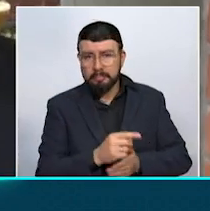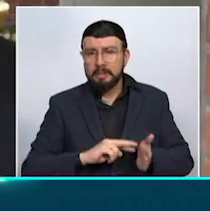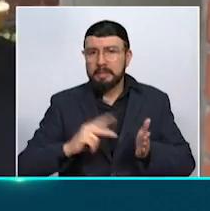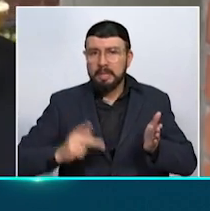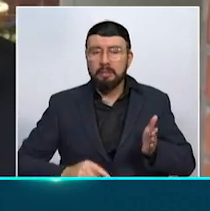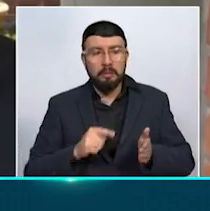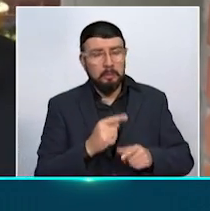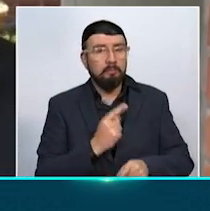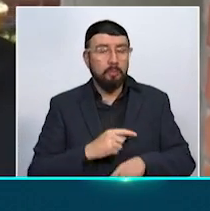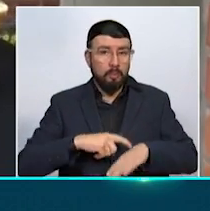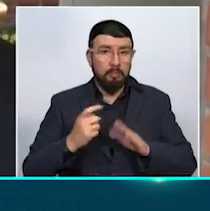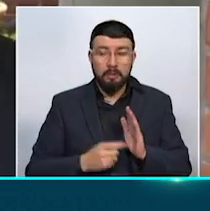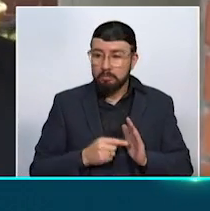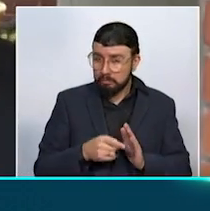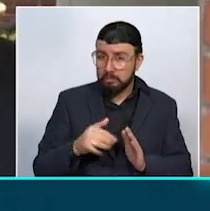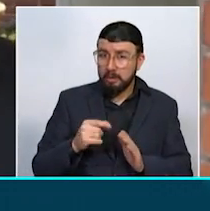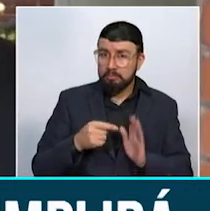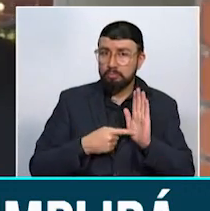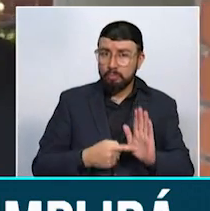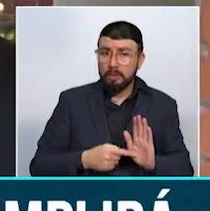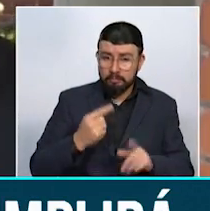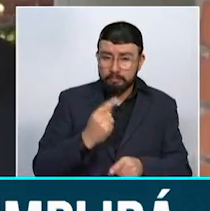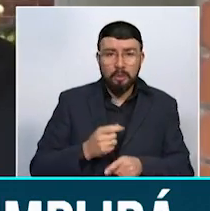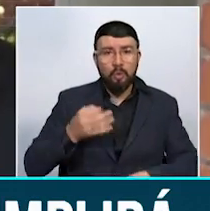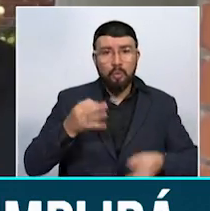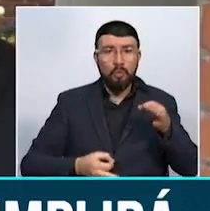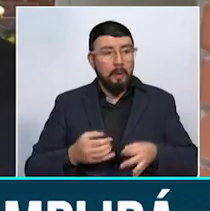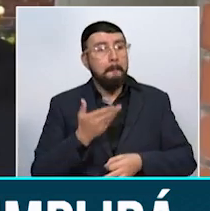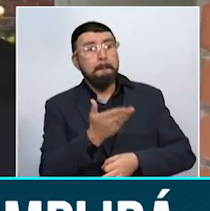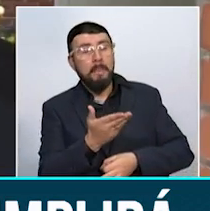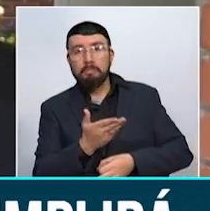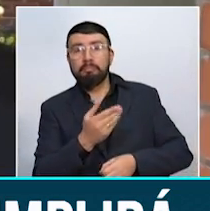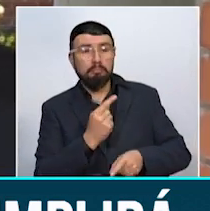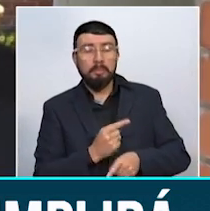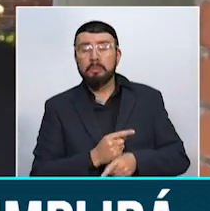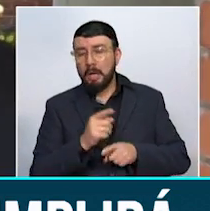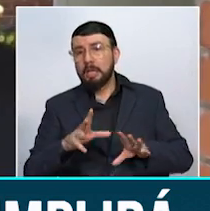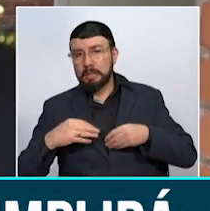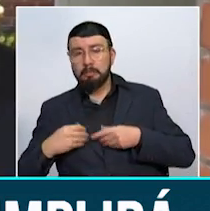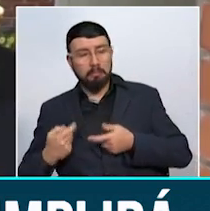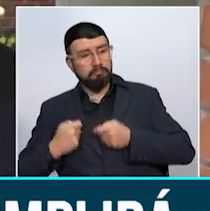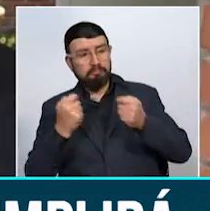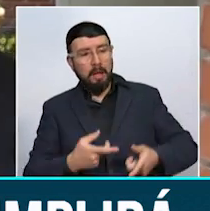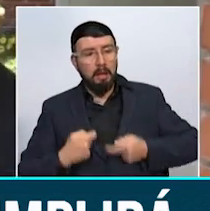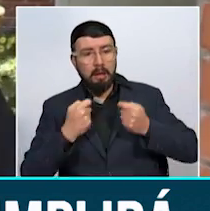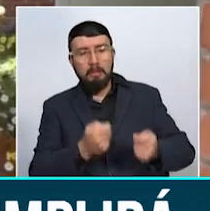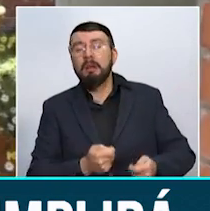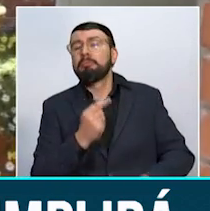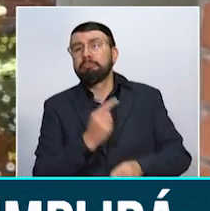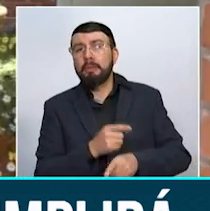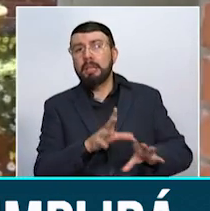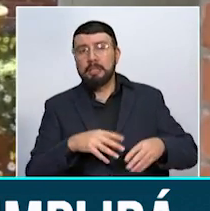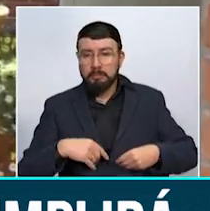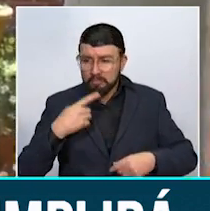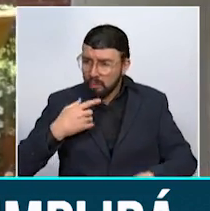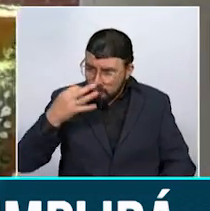vio reflejado en el fallo de primera instancia donde el tribunal acoge nuestros argumentos y en primera instancia confirma